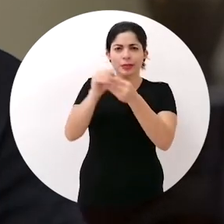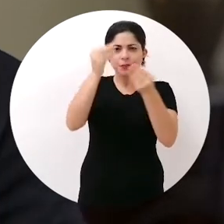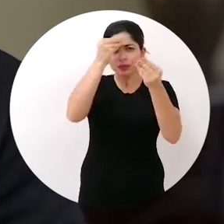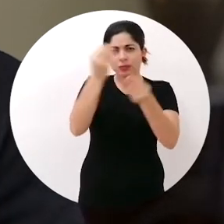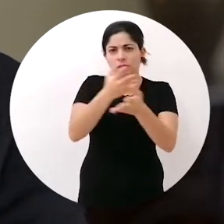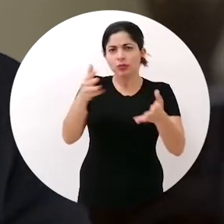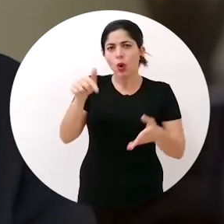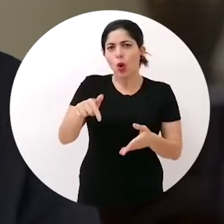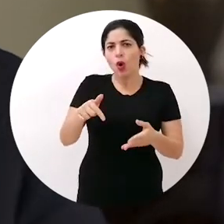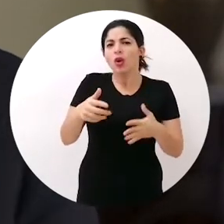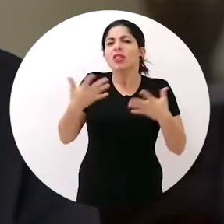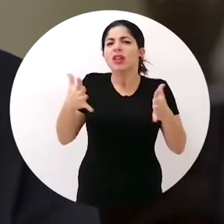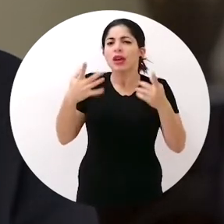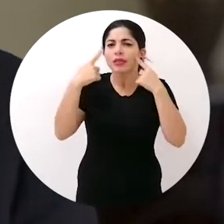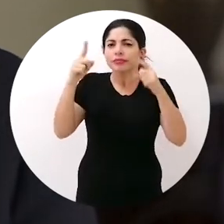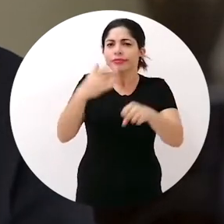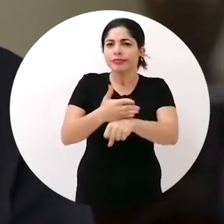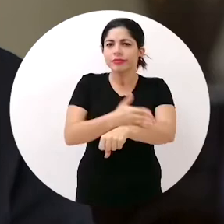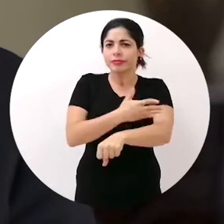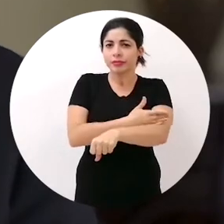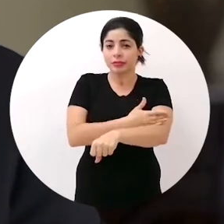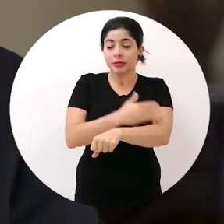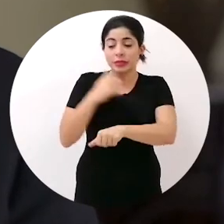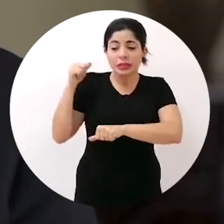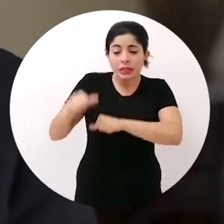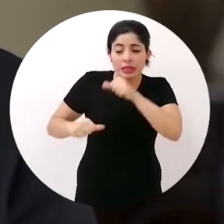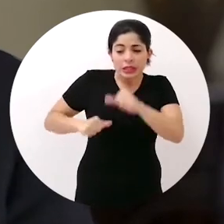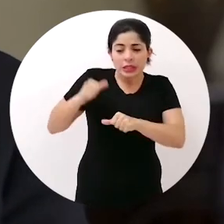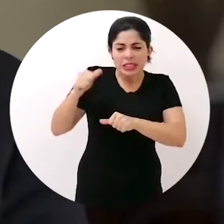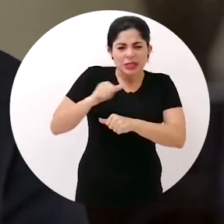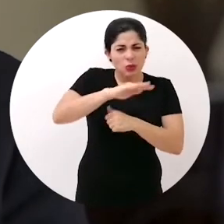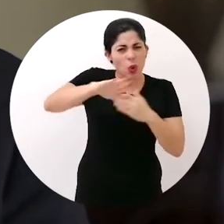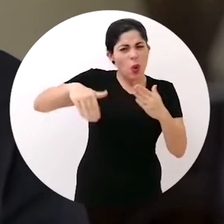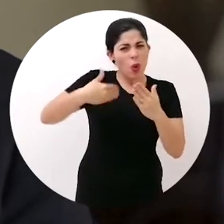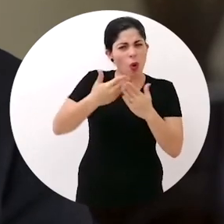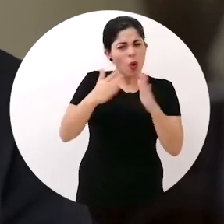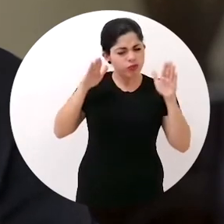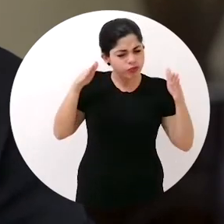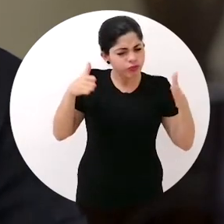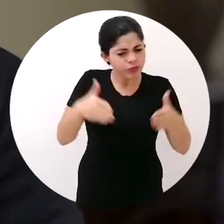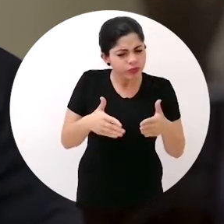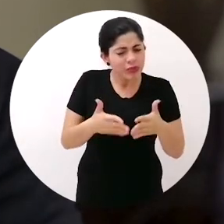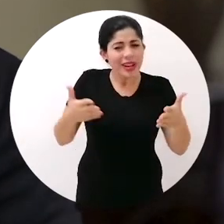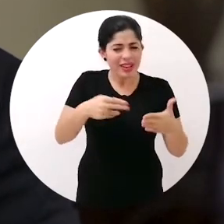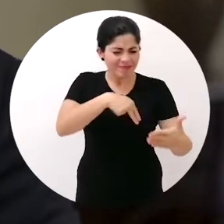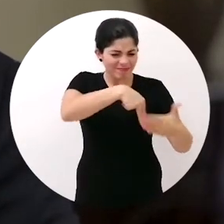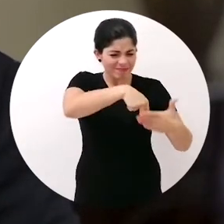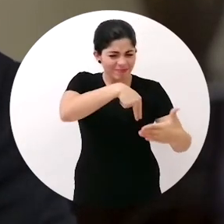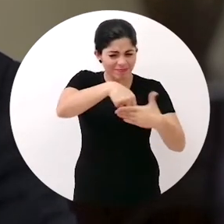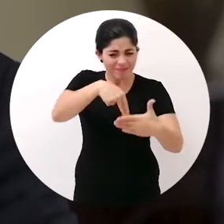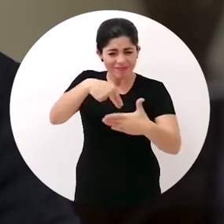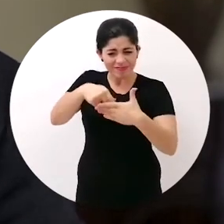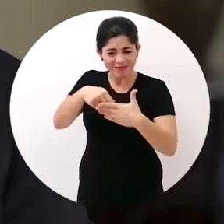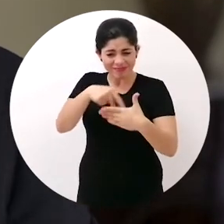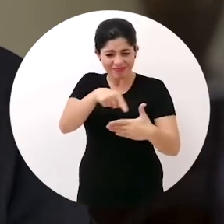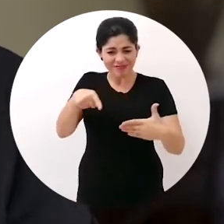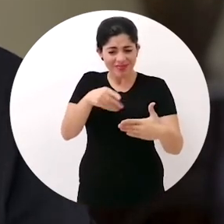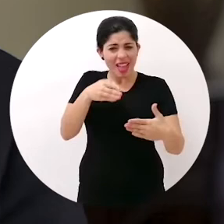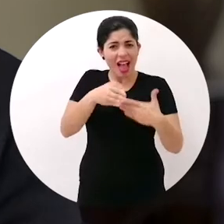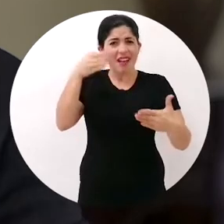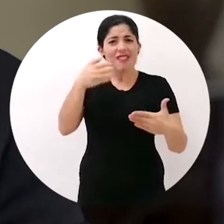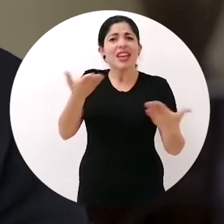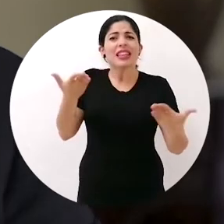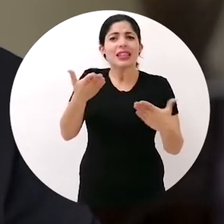cuentas hoy sobre lo avanzado. Todos nuestros esfuerzos están concentrados en desatar los nudos que detienen el